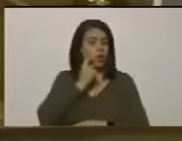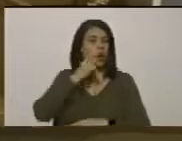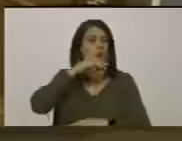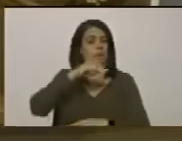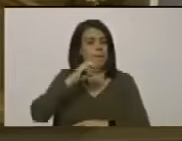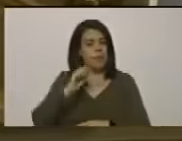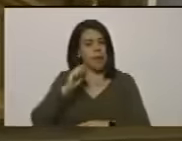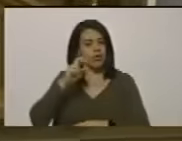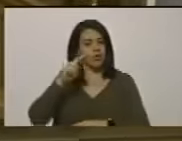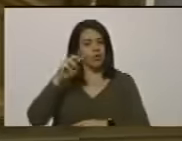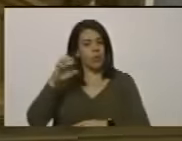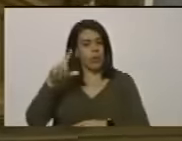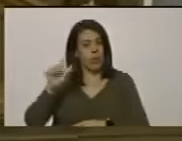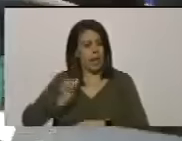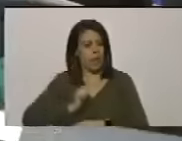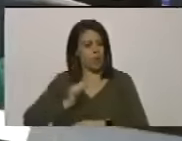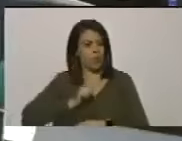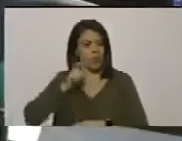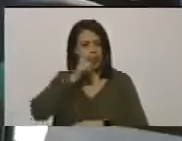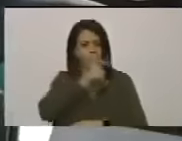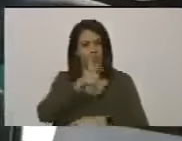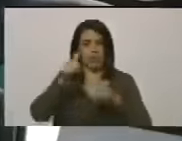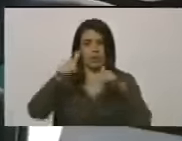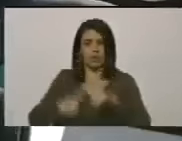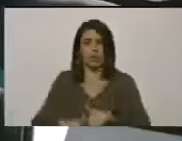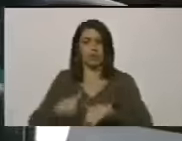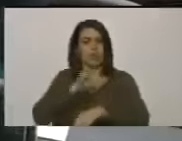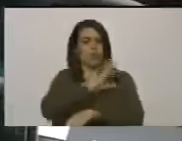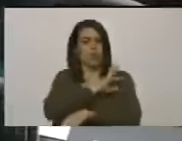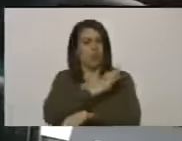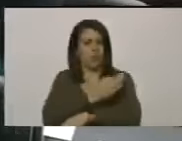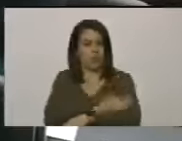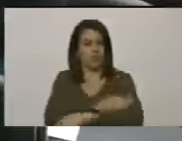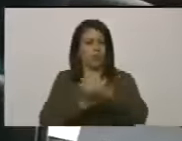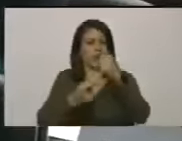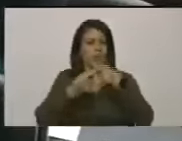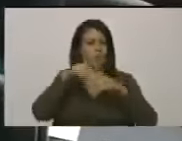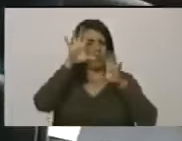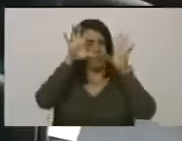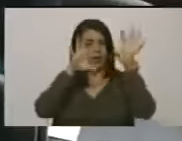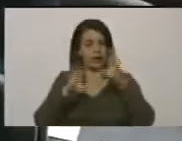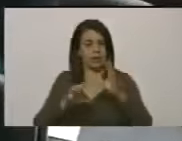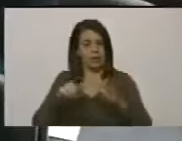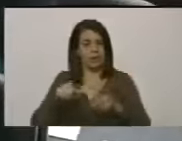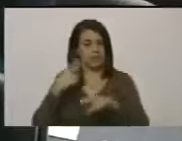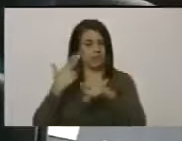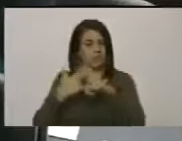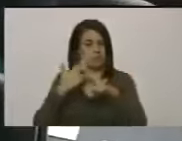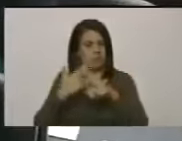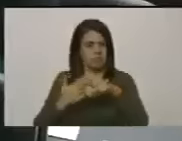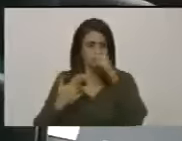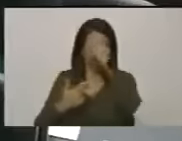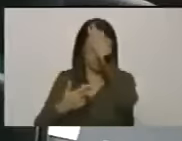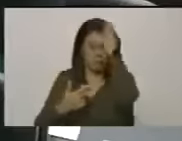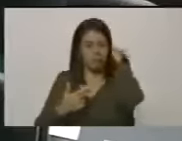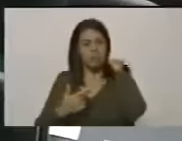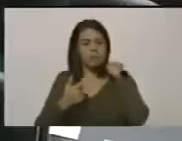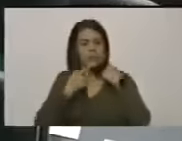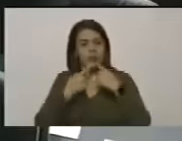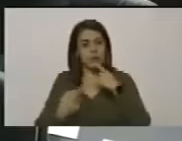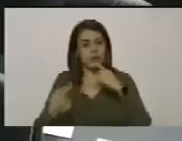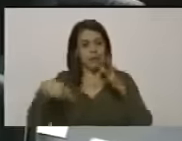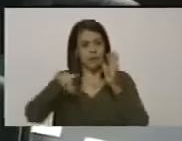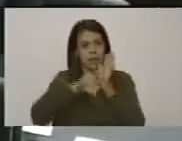Azaen este no es cualquier pueblo aquí no hay potencia extranjera que nos venga a amenazar y no y